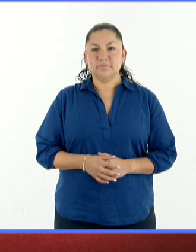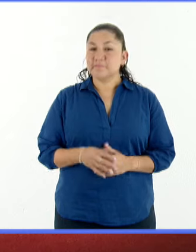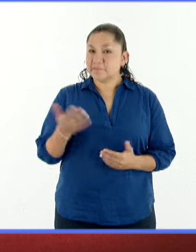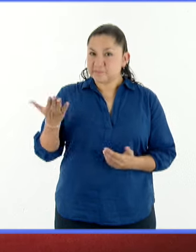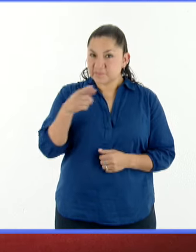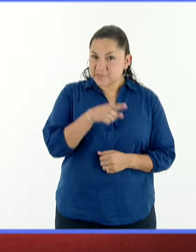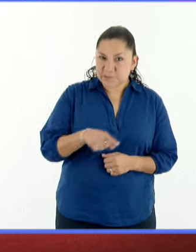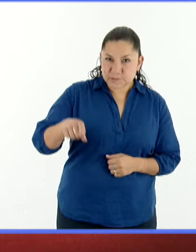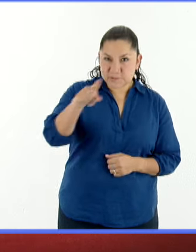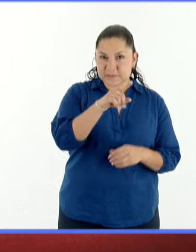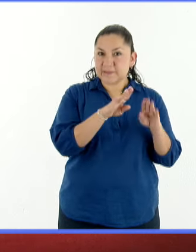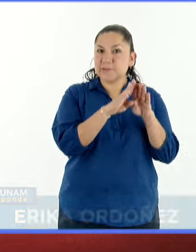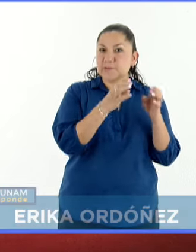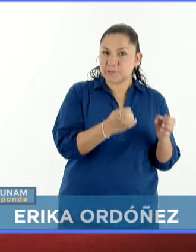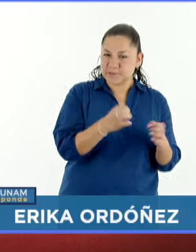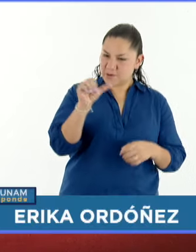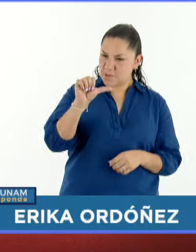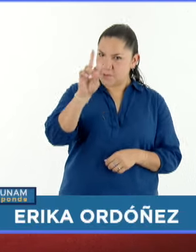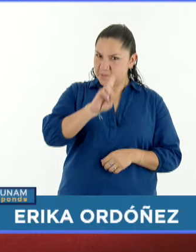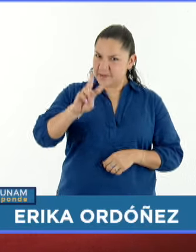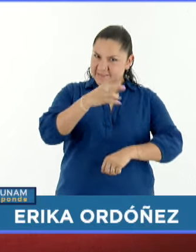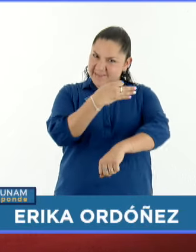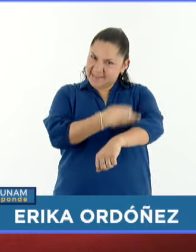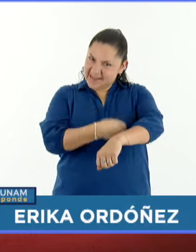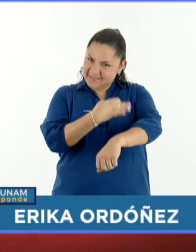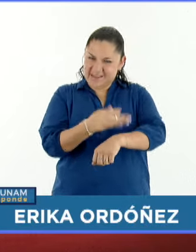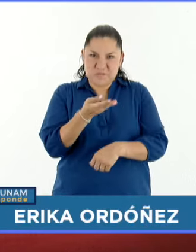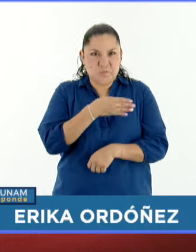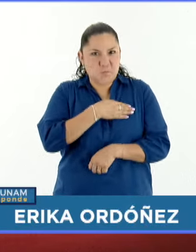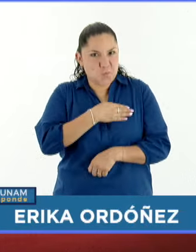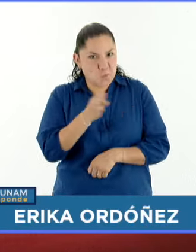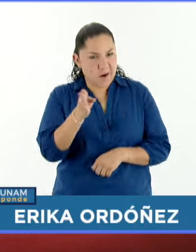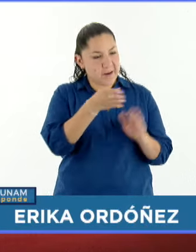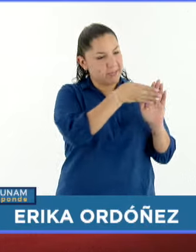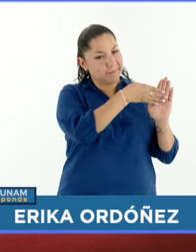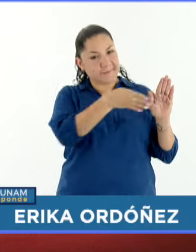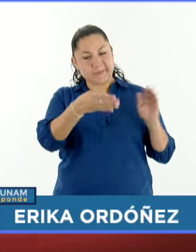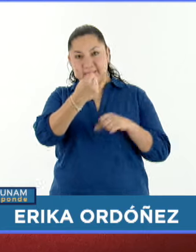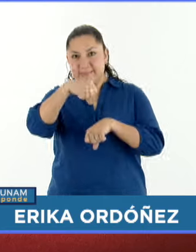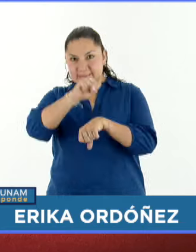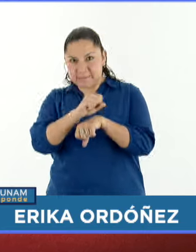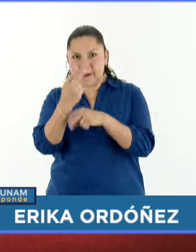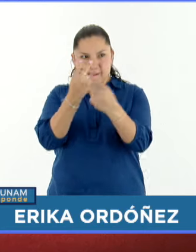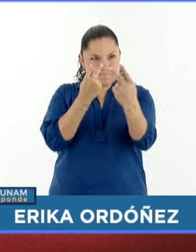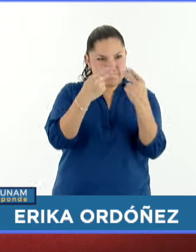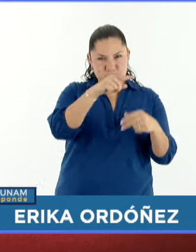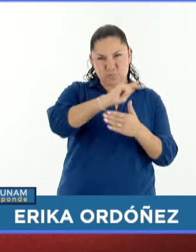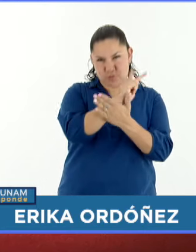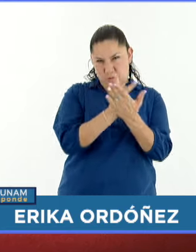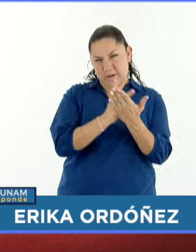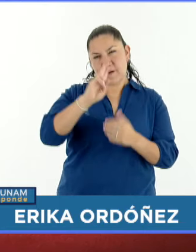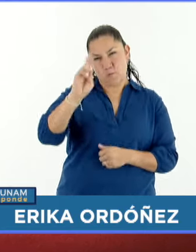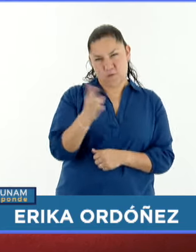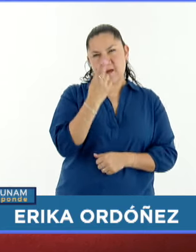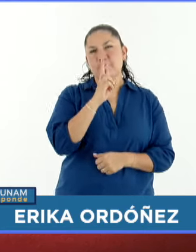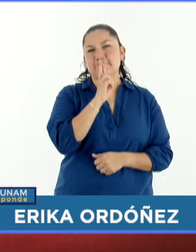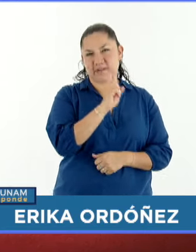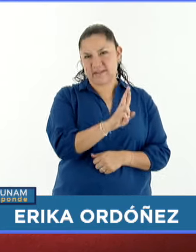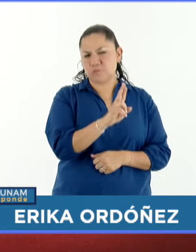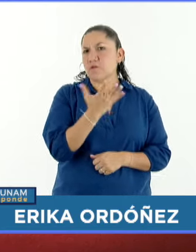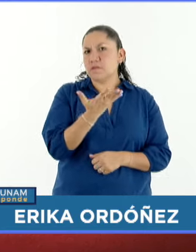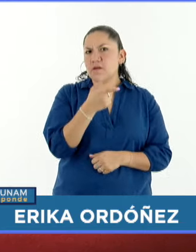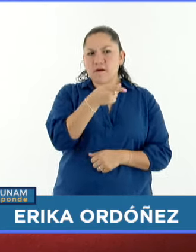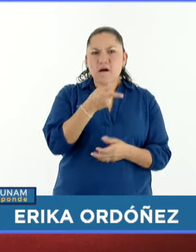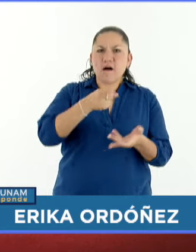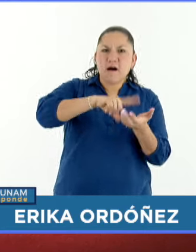¿Cómo están? Muy buena tarde de viernes. gusto que terminen con nosotros una semana más aquí en la UNAM Responde, haciendo eco de todas esas actividades y el